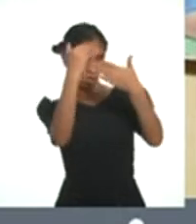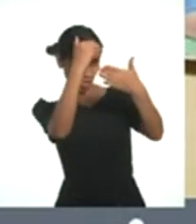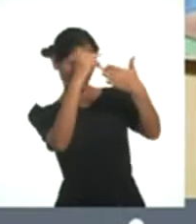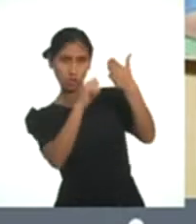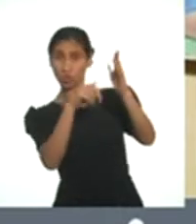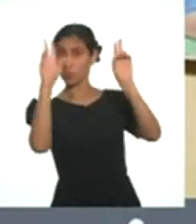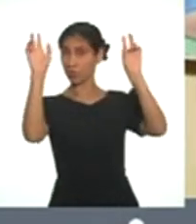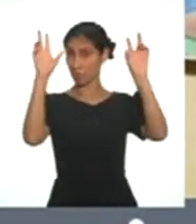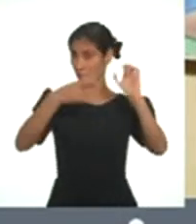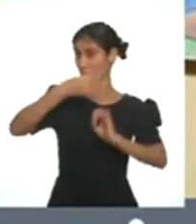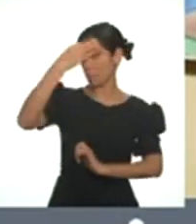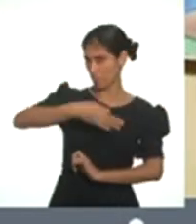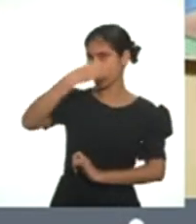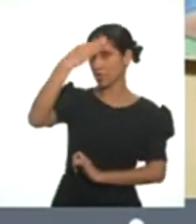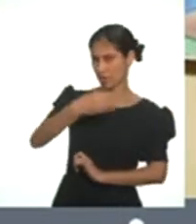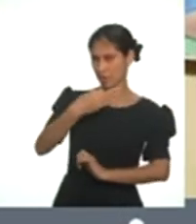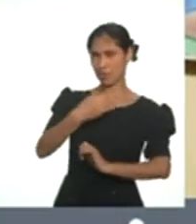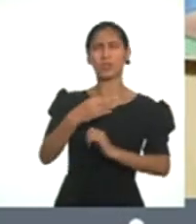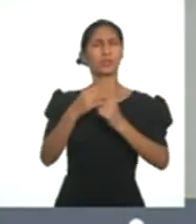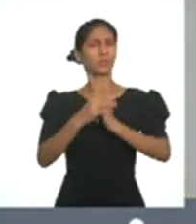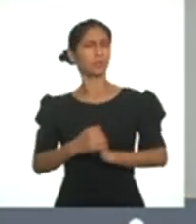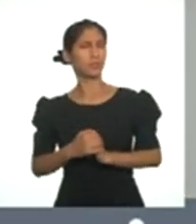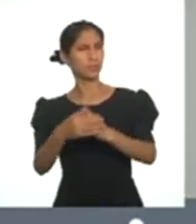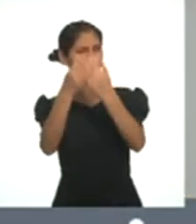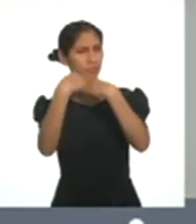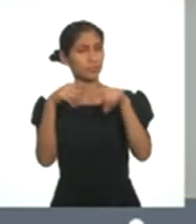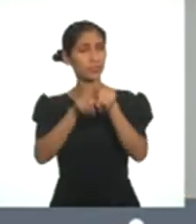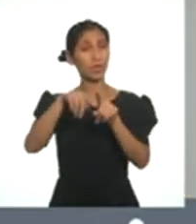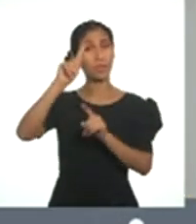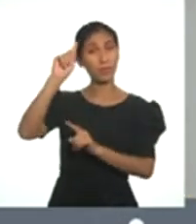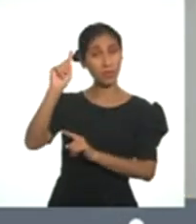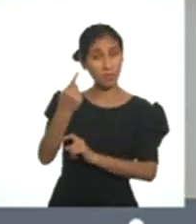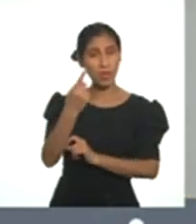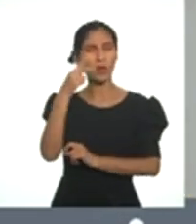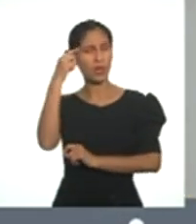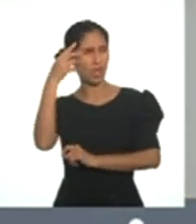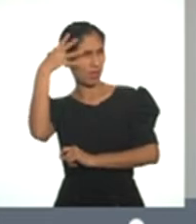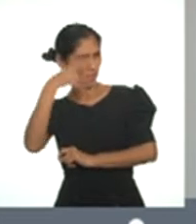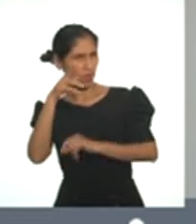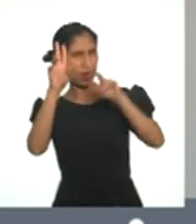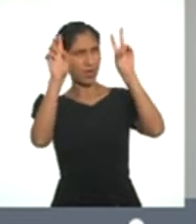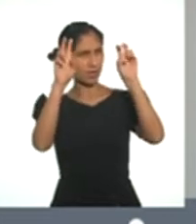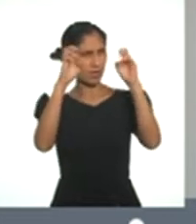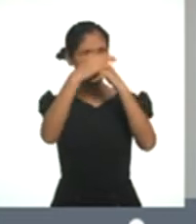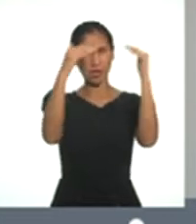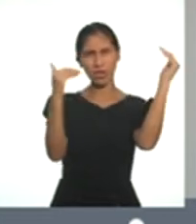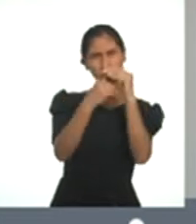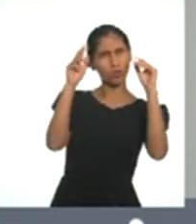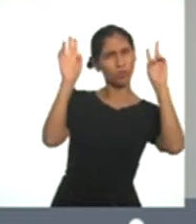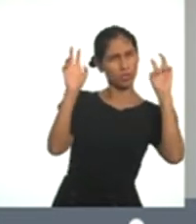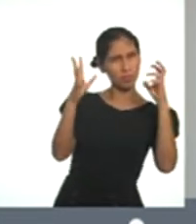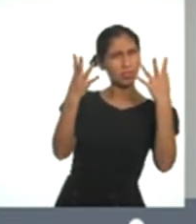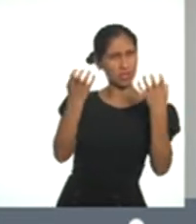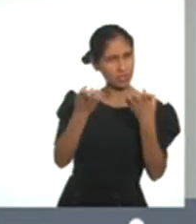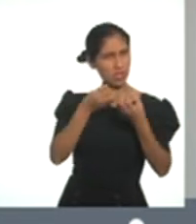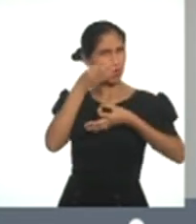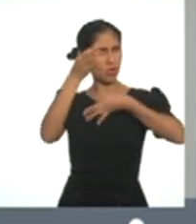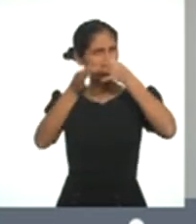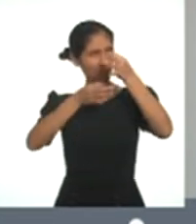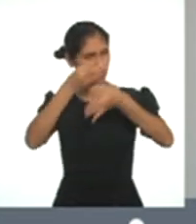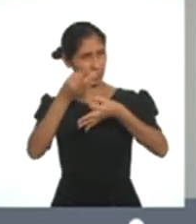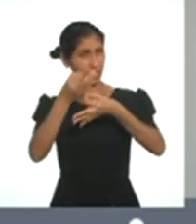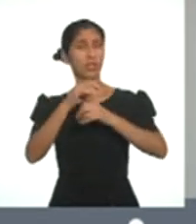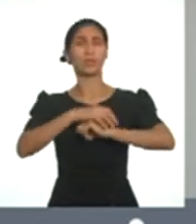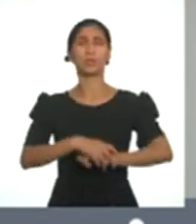sobre el tema al cual quiero dar a conocer. Primero definiría bien el tema y los subtemas que quiero tocar, que me gustaría fueran de